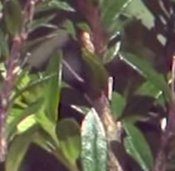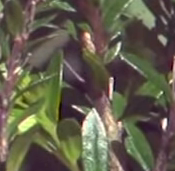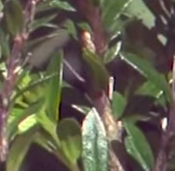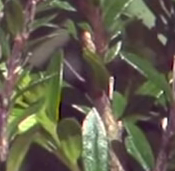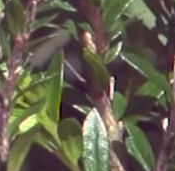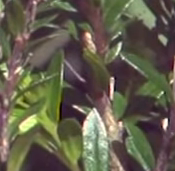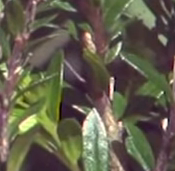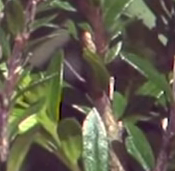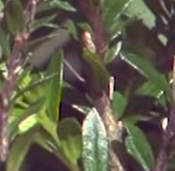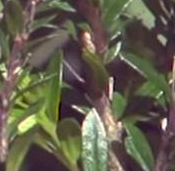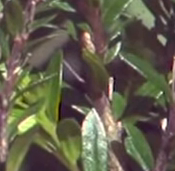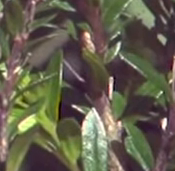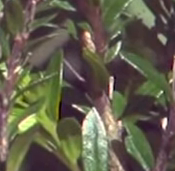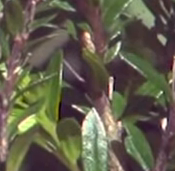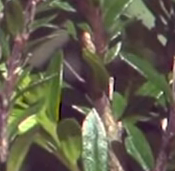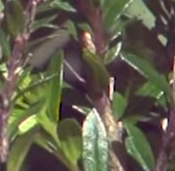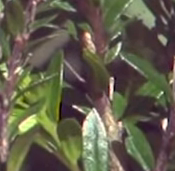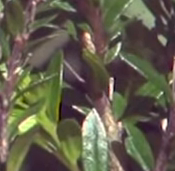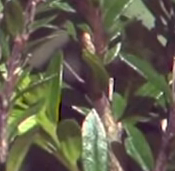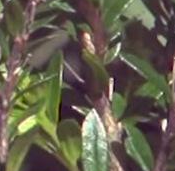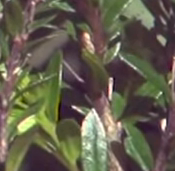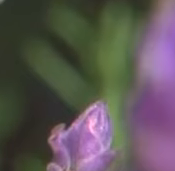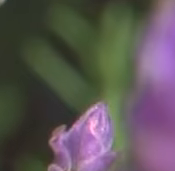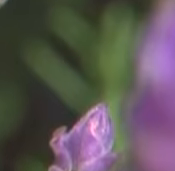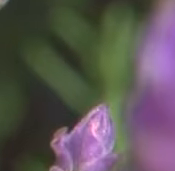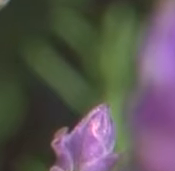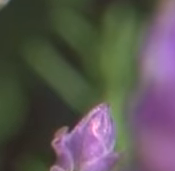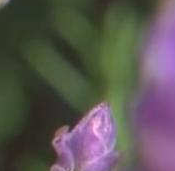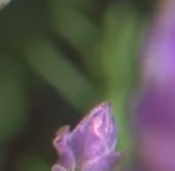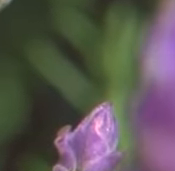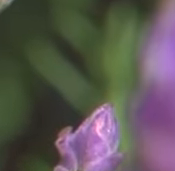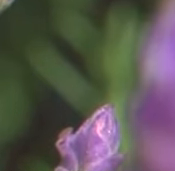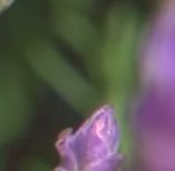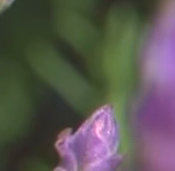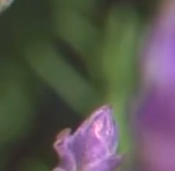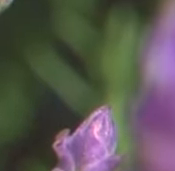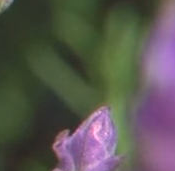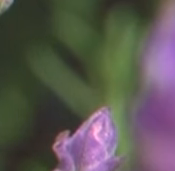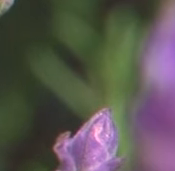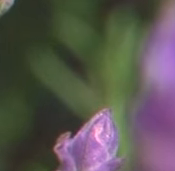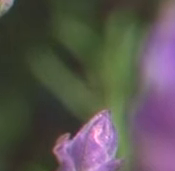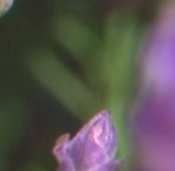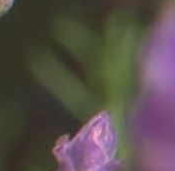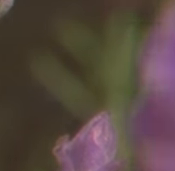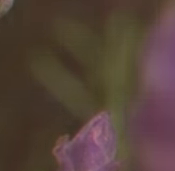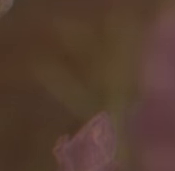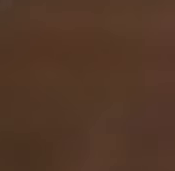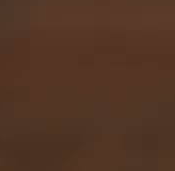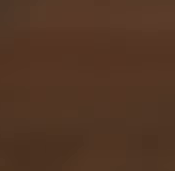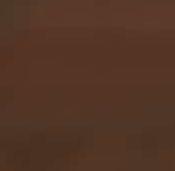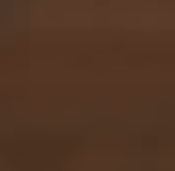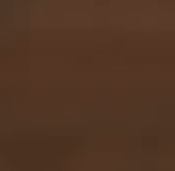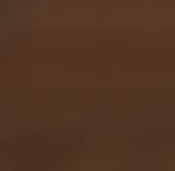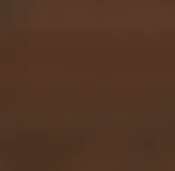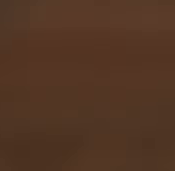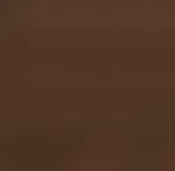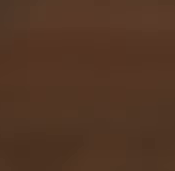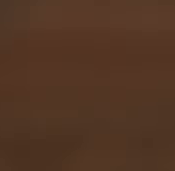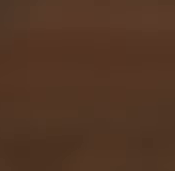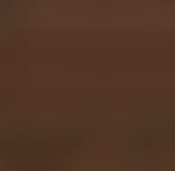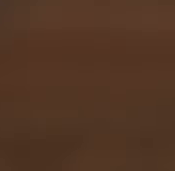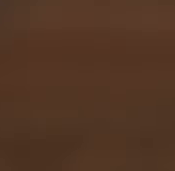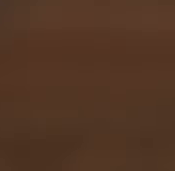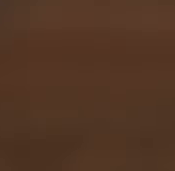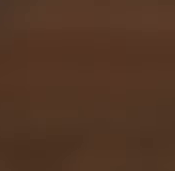a los particulares cultivar plantas autóctonas que florezcan en diferentes épocas del año, comprar miel sin